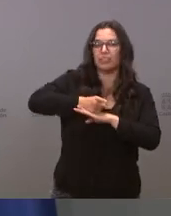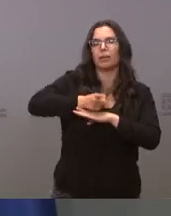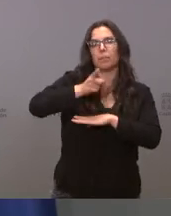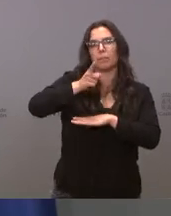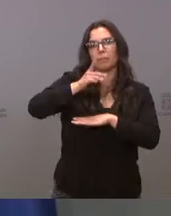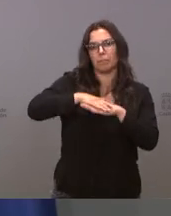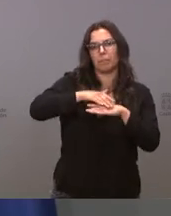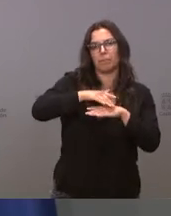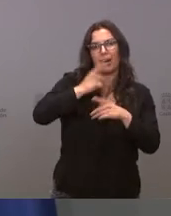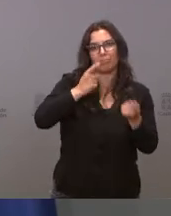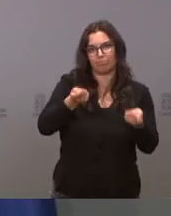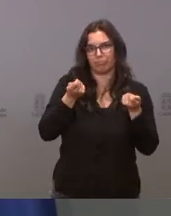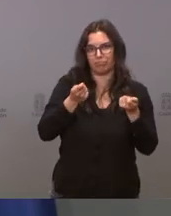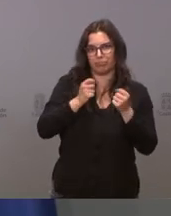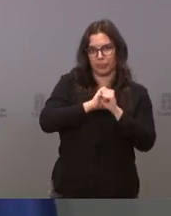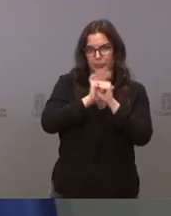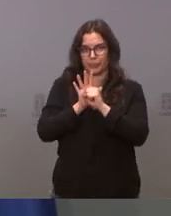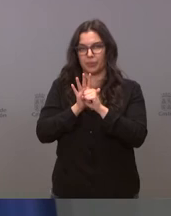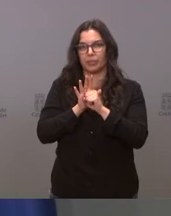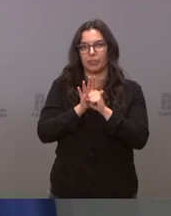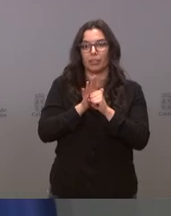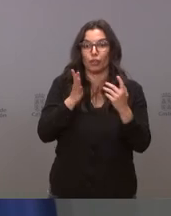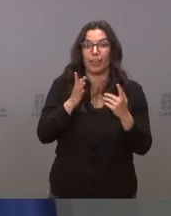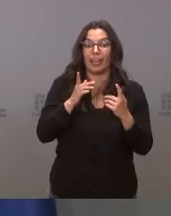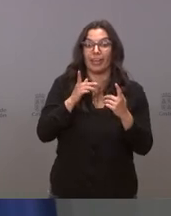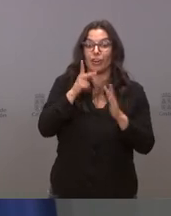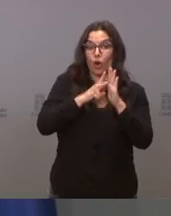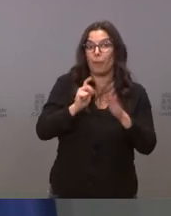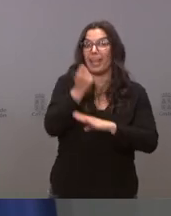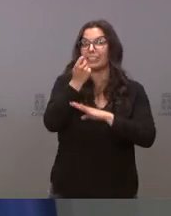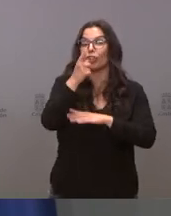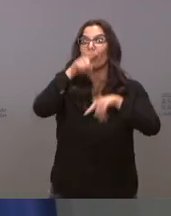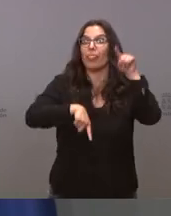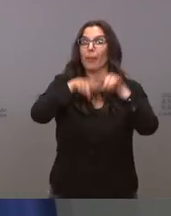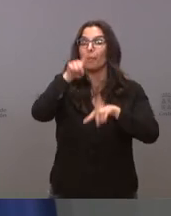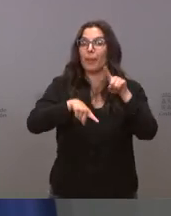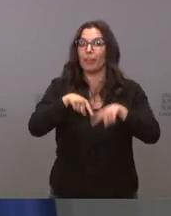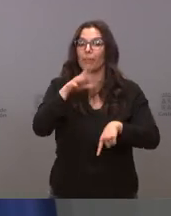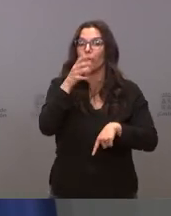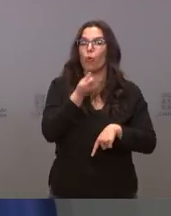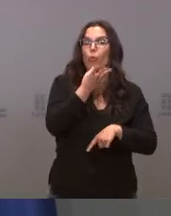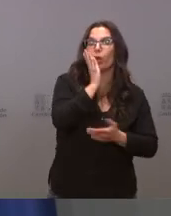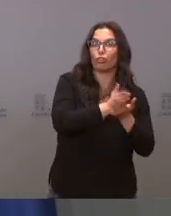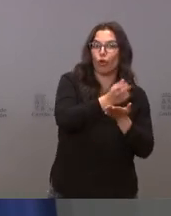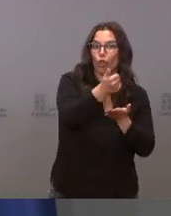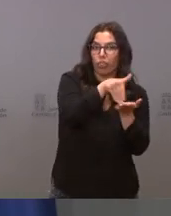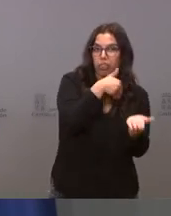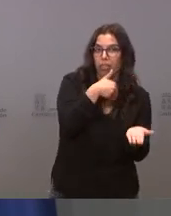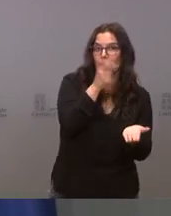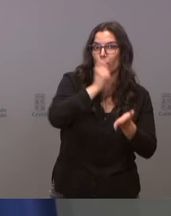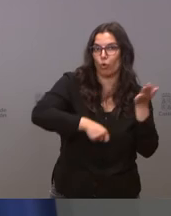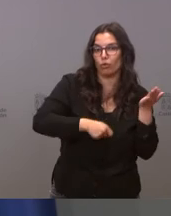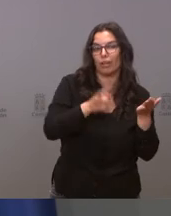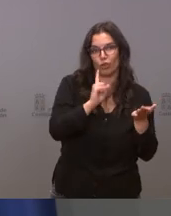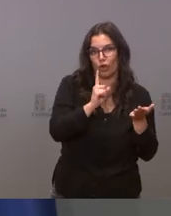controlar la incidencia y nosotros medimos el éxito de nuestras normas no por la cantidad de dinero que hemos recaudado con las multas no por la